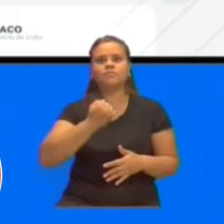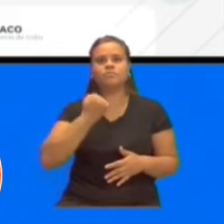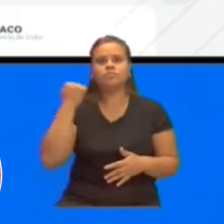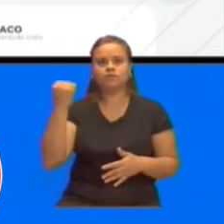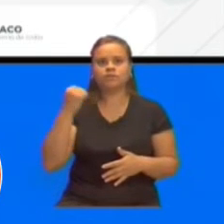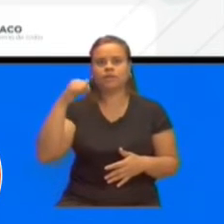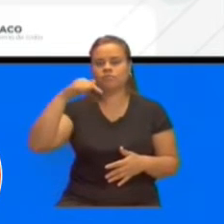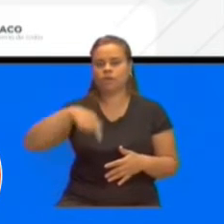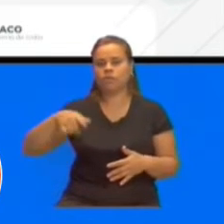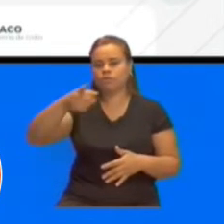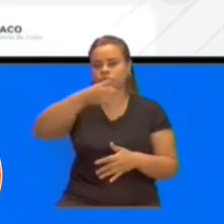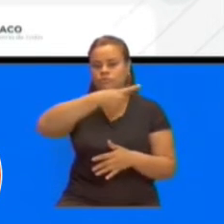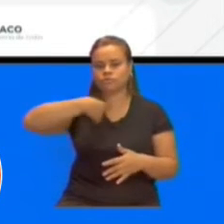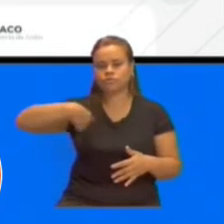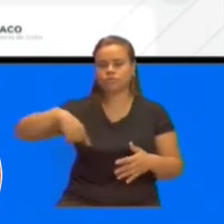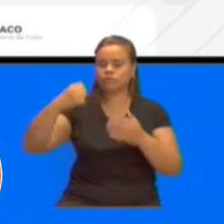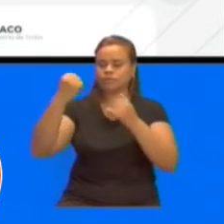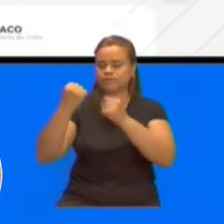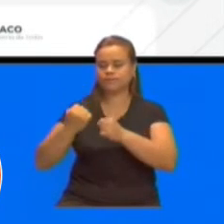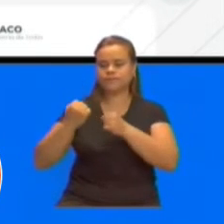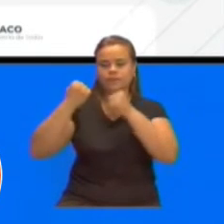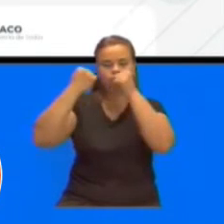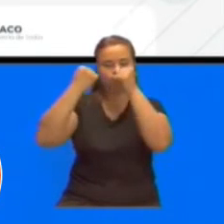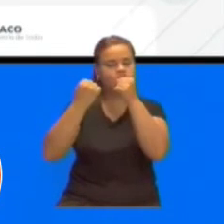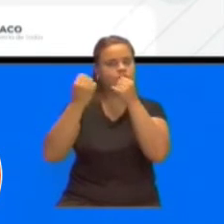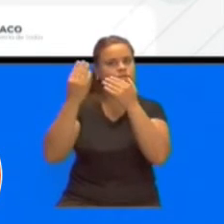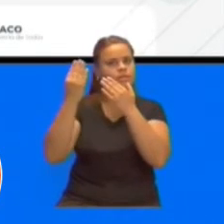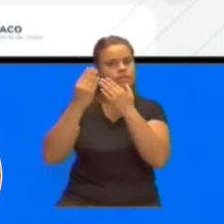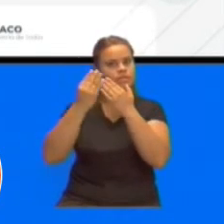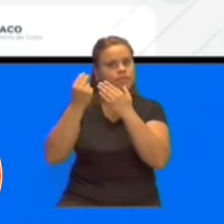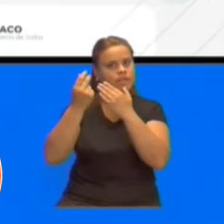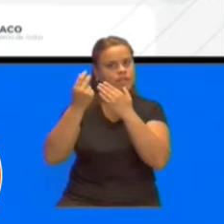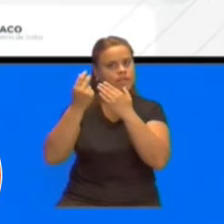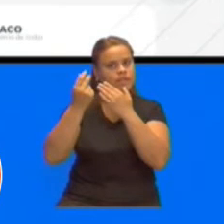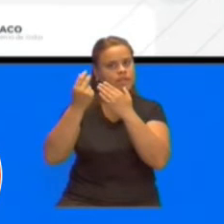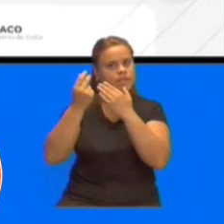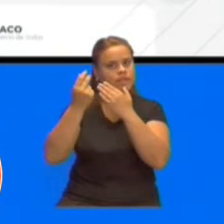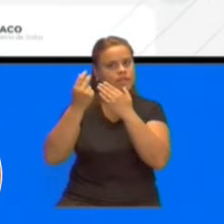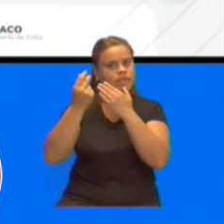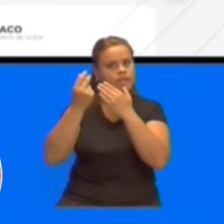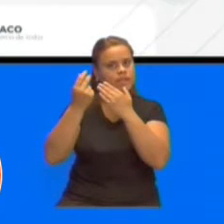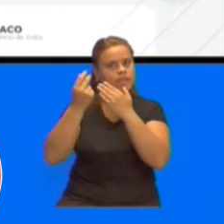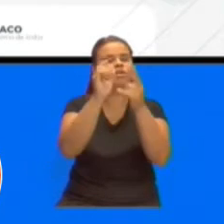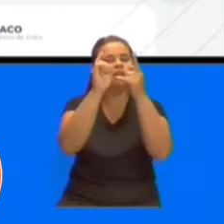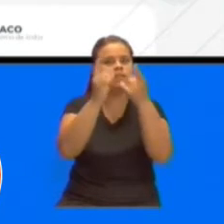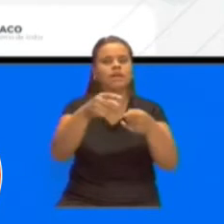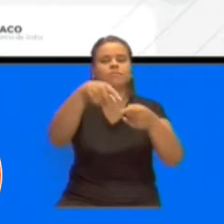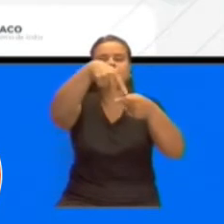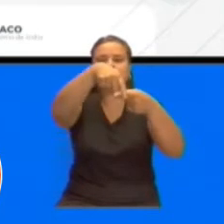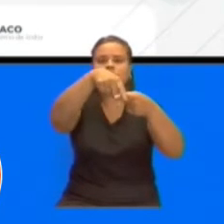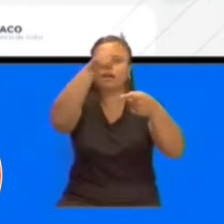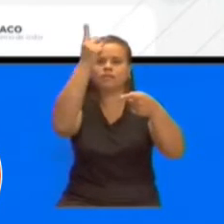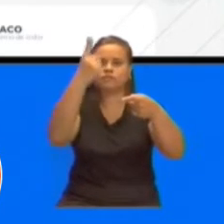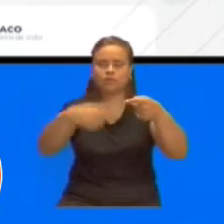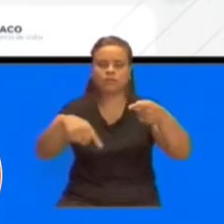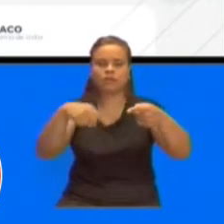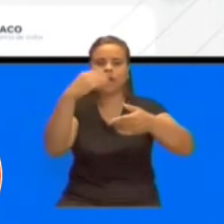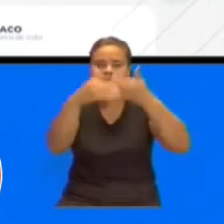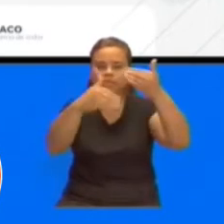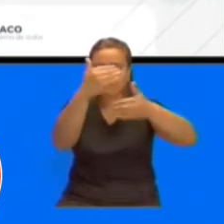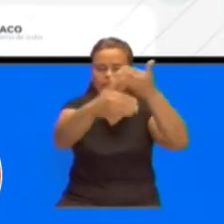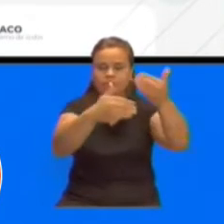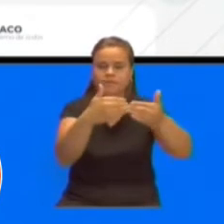un esfuerzo económico, estamos hablando de recursos humanos, de tecnología, de puesta a punto de la técnica,